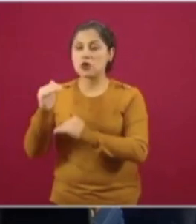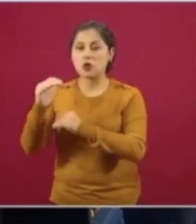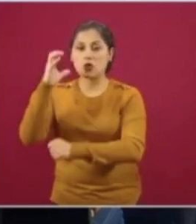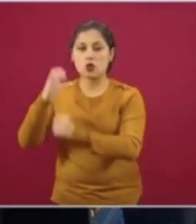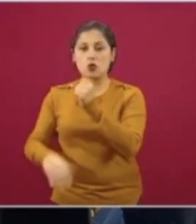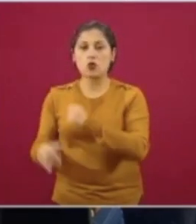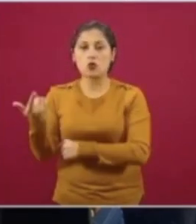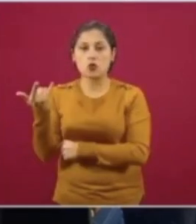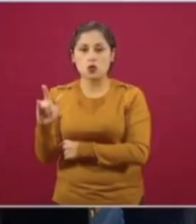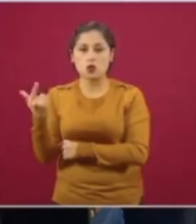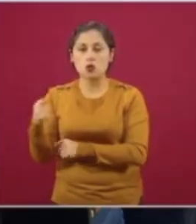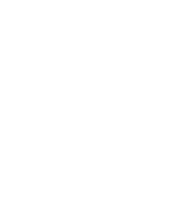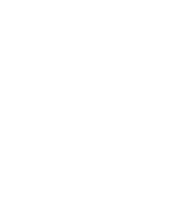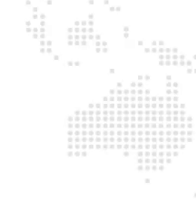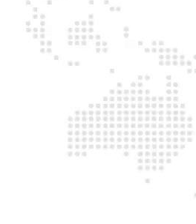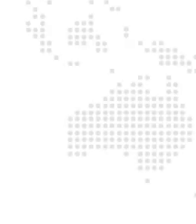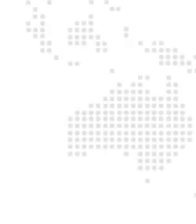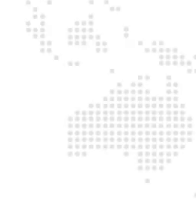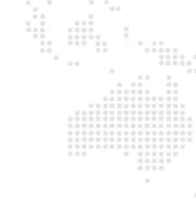por ciento de las metas del programa.